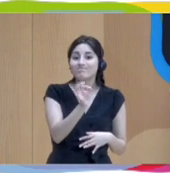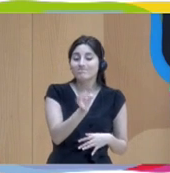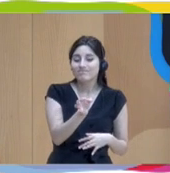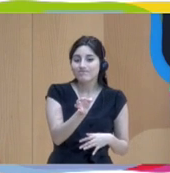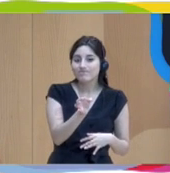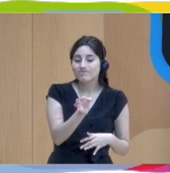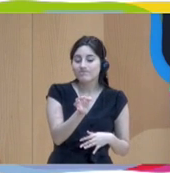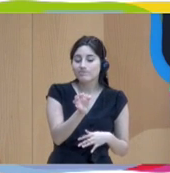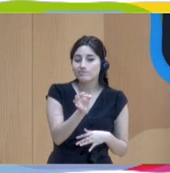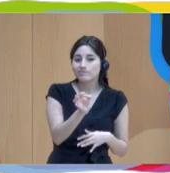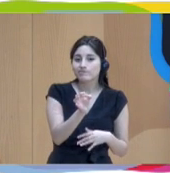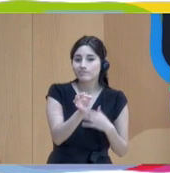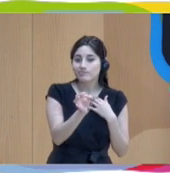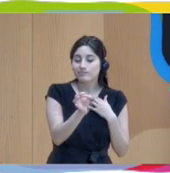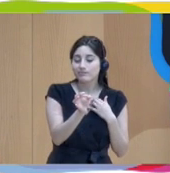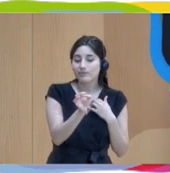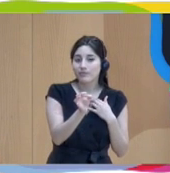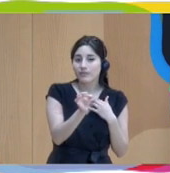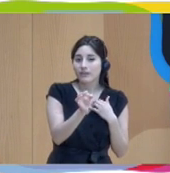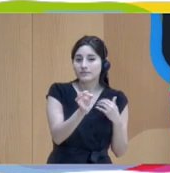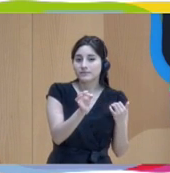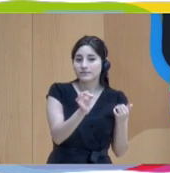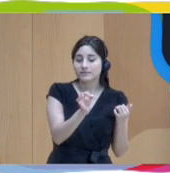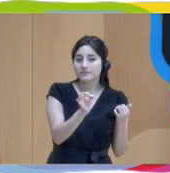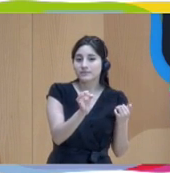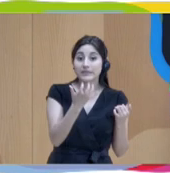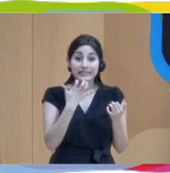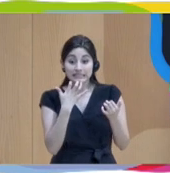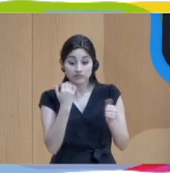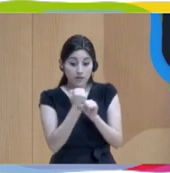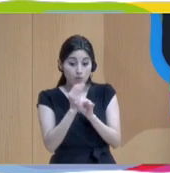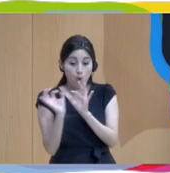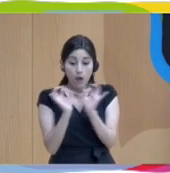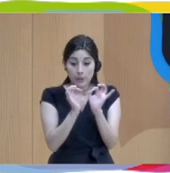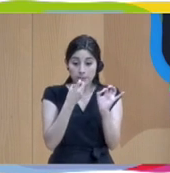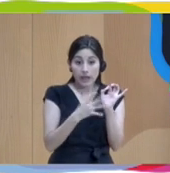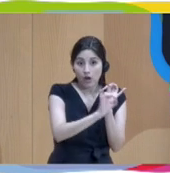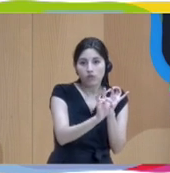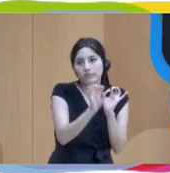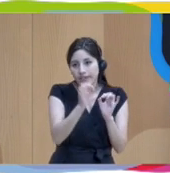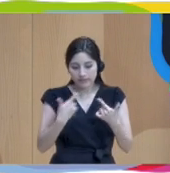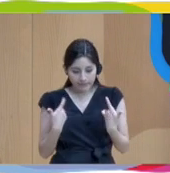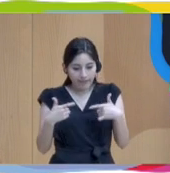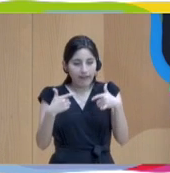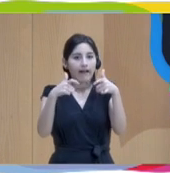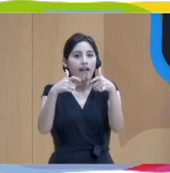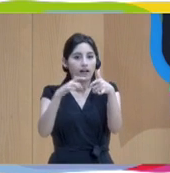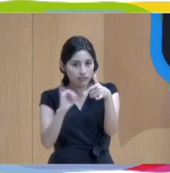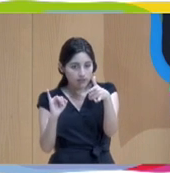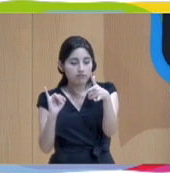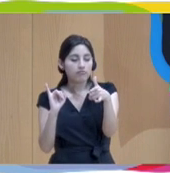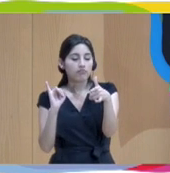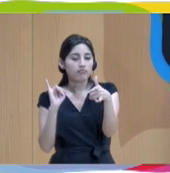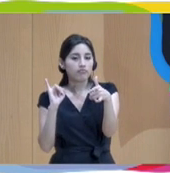está bien organizado como ha de ser el trabajo, pues hay jerarquías. Y sobre todo,